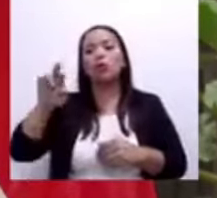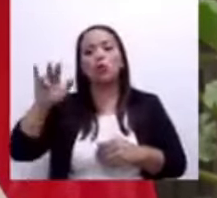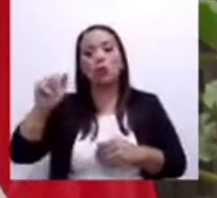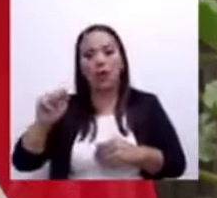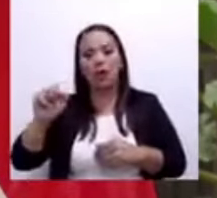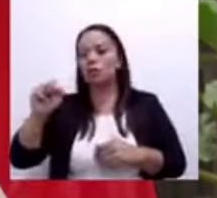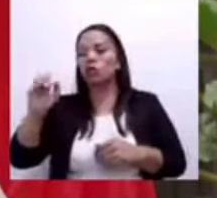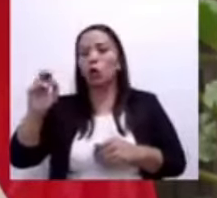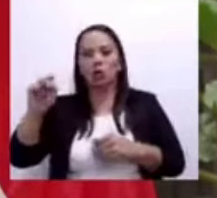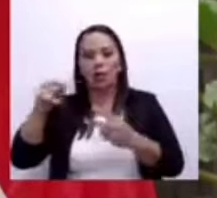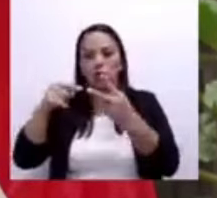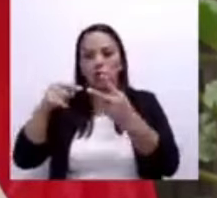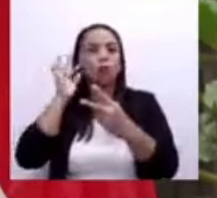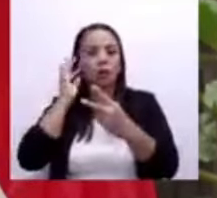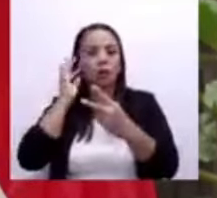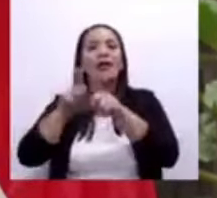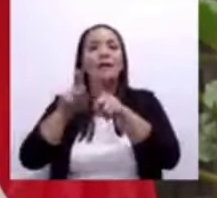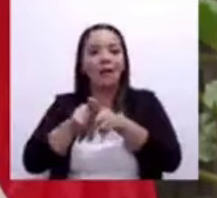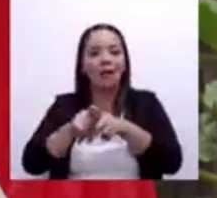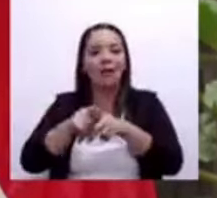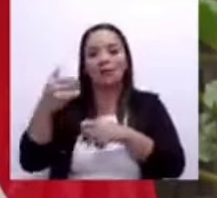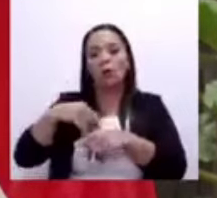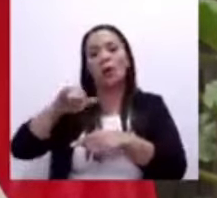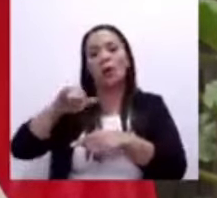de don Juan Bautista.